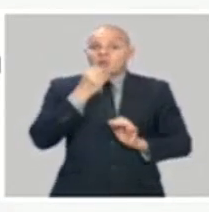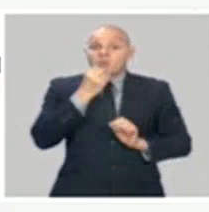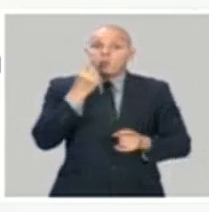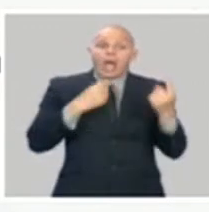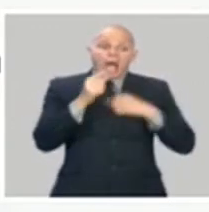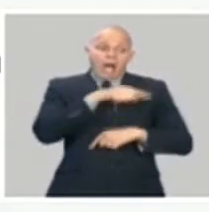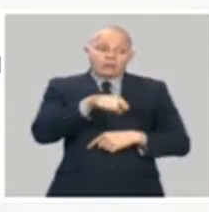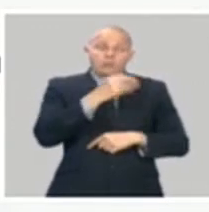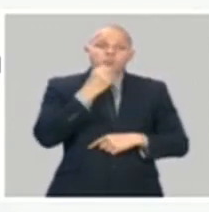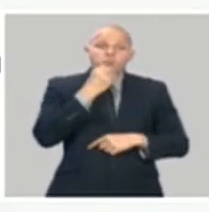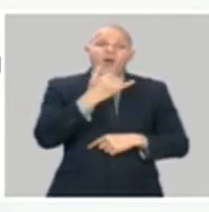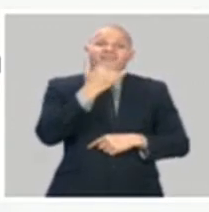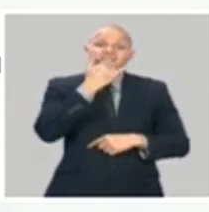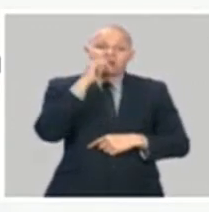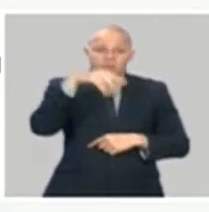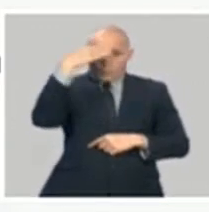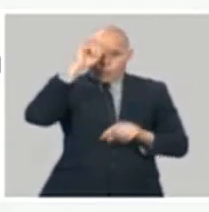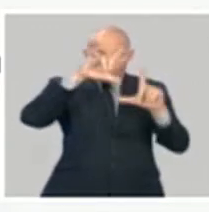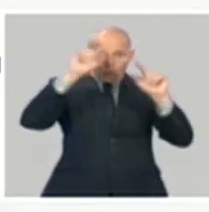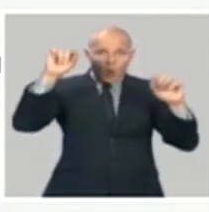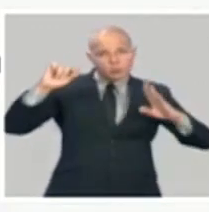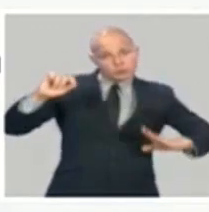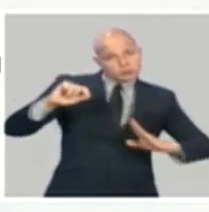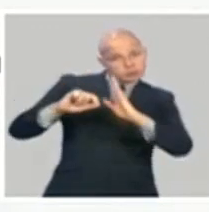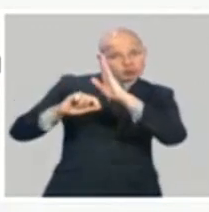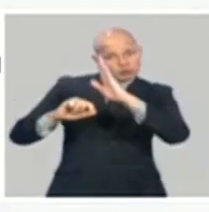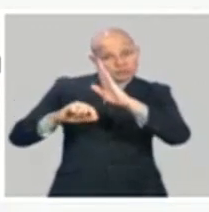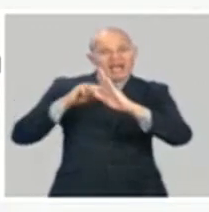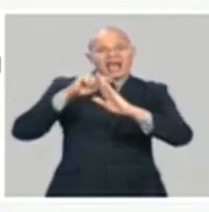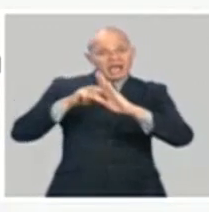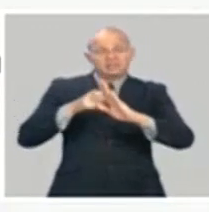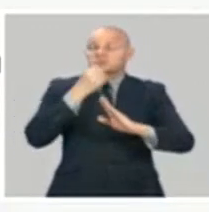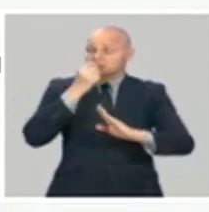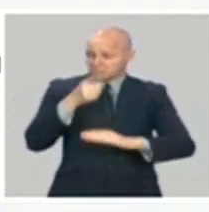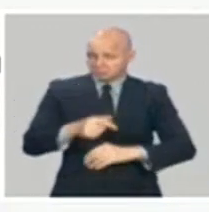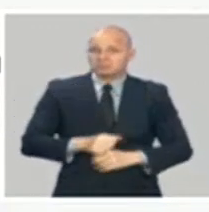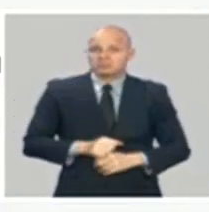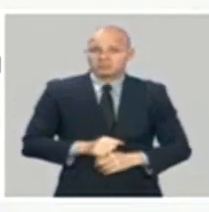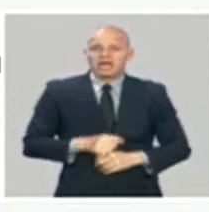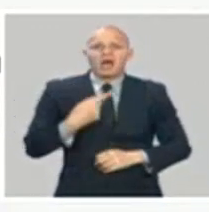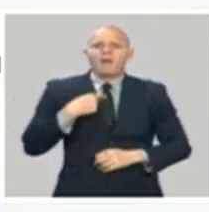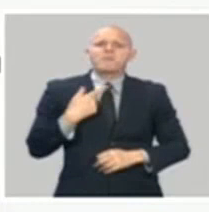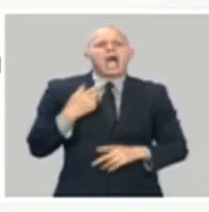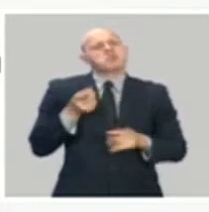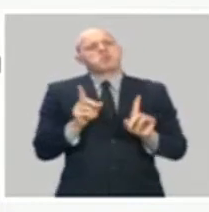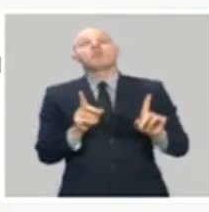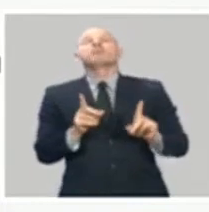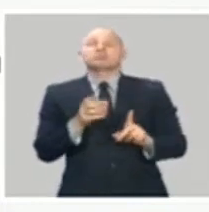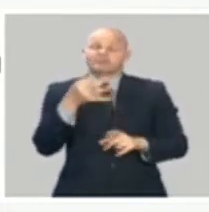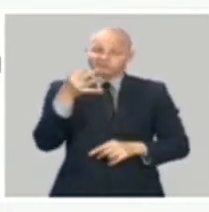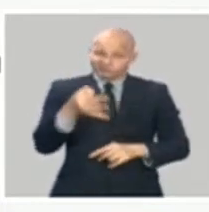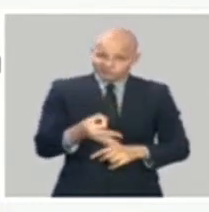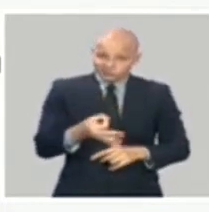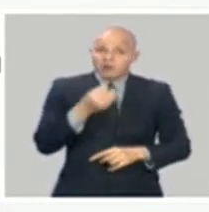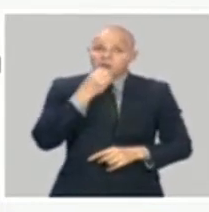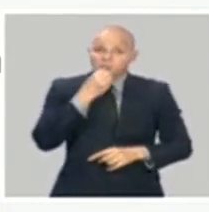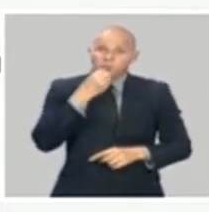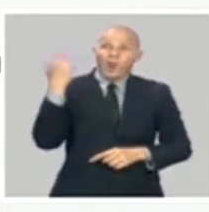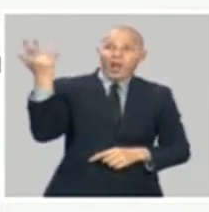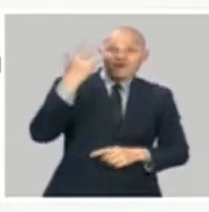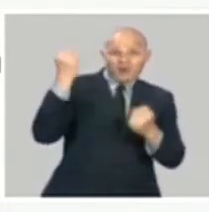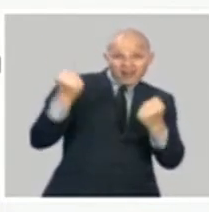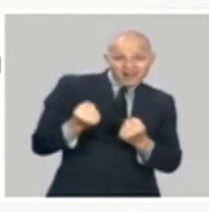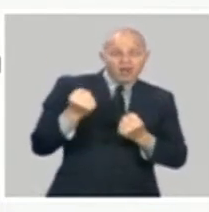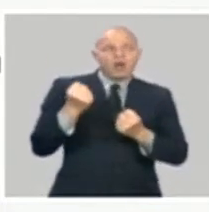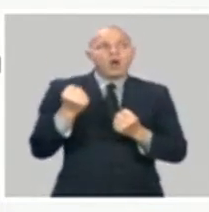por un ciclón tropical, que es alto ese peligro. Un ciclón tropical que puede ser una tormenta tropical o puede ser un huracán. Da un